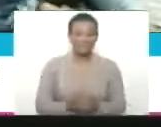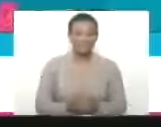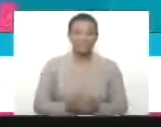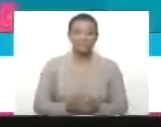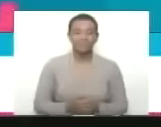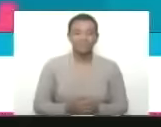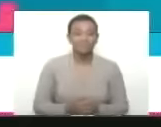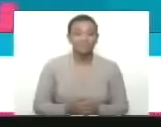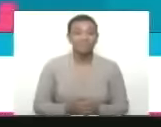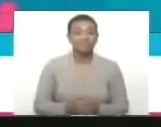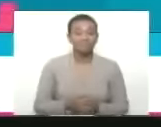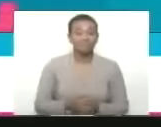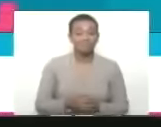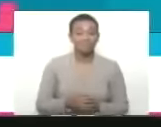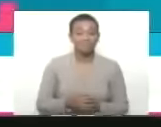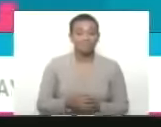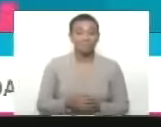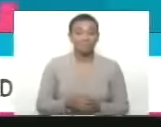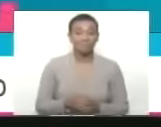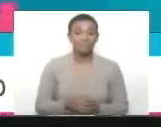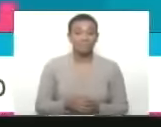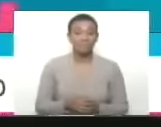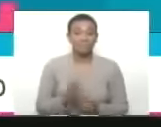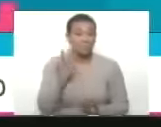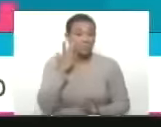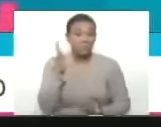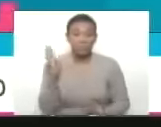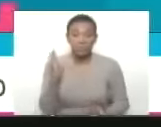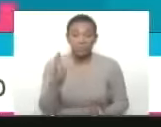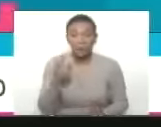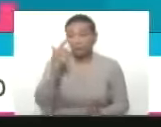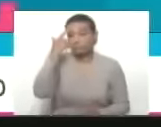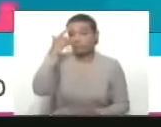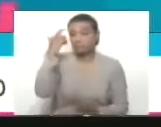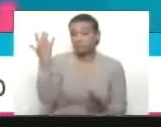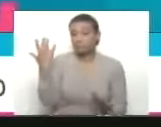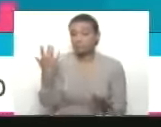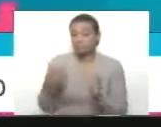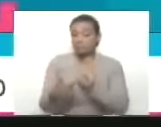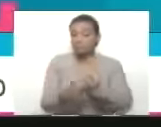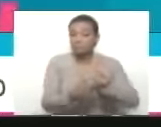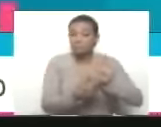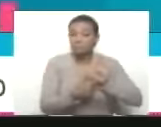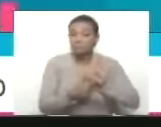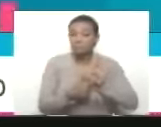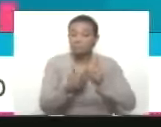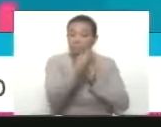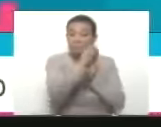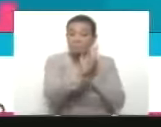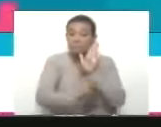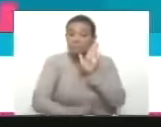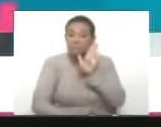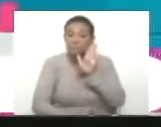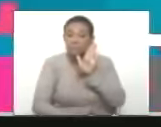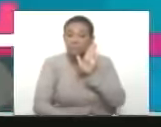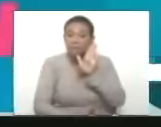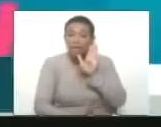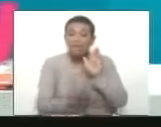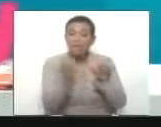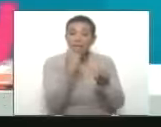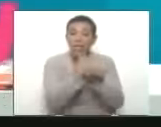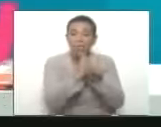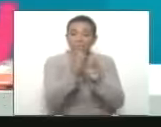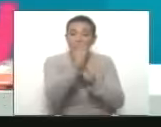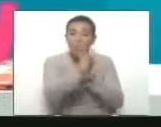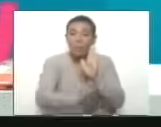Estuvieron trabajando, no sé si tenemos capacidad para mostrar estas láminas del documento